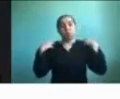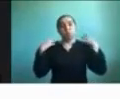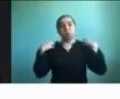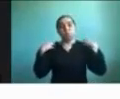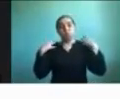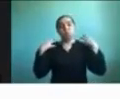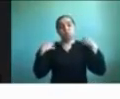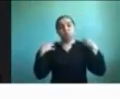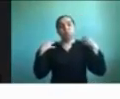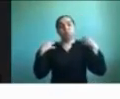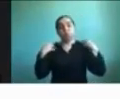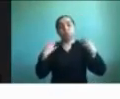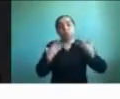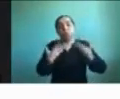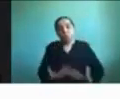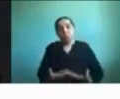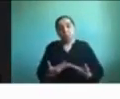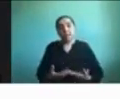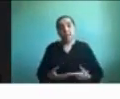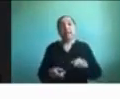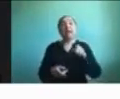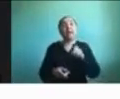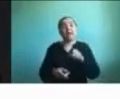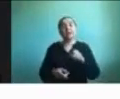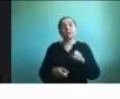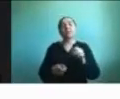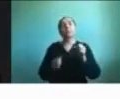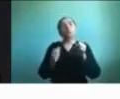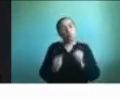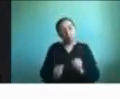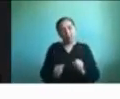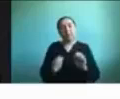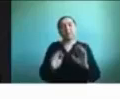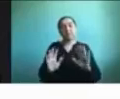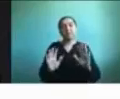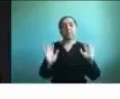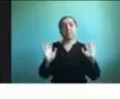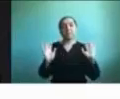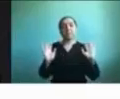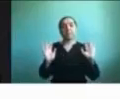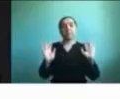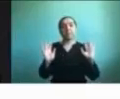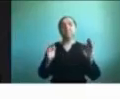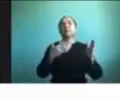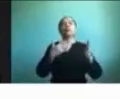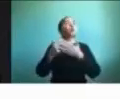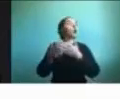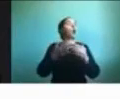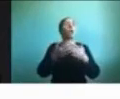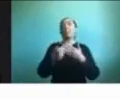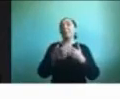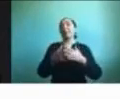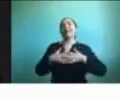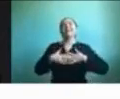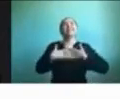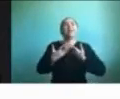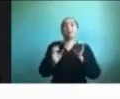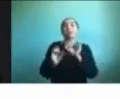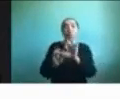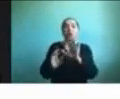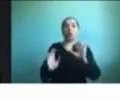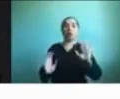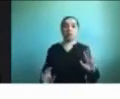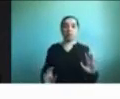Esto es totalmente esperable. Es totalmente normal sentir todas esas cosas. Por eso es